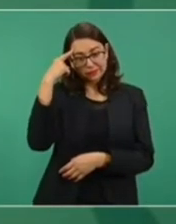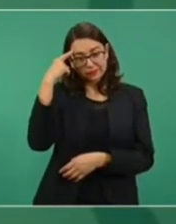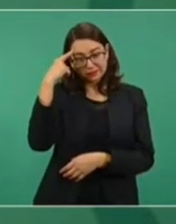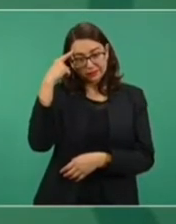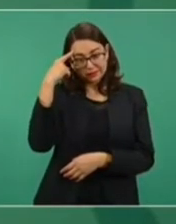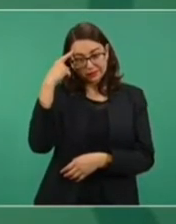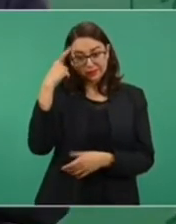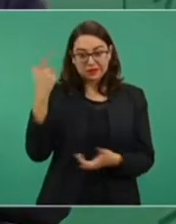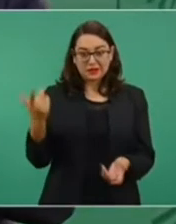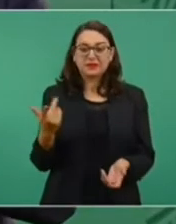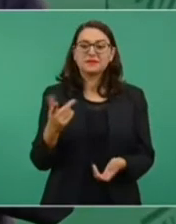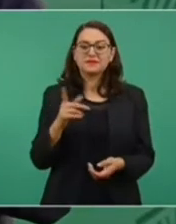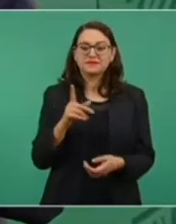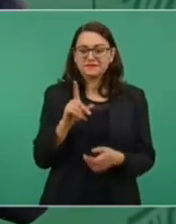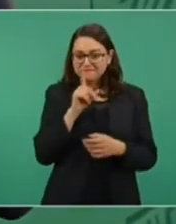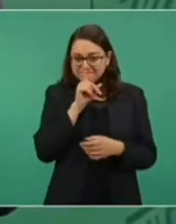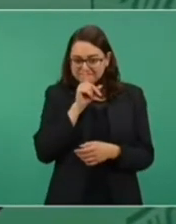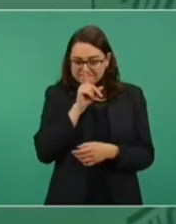bandera mexicana